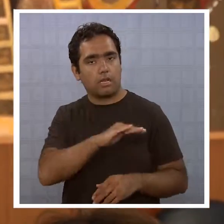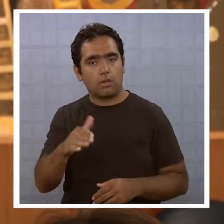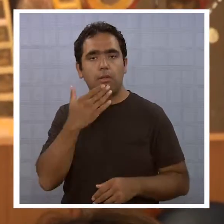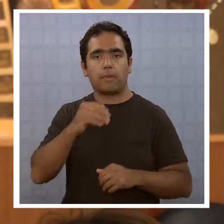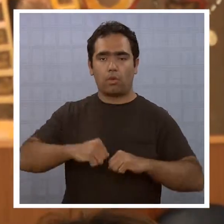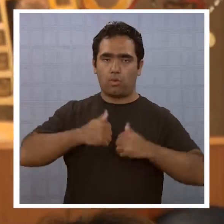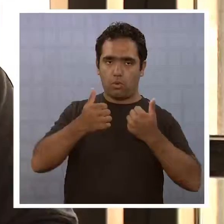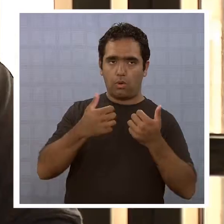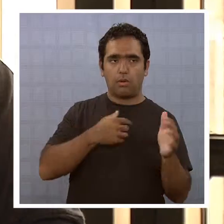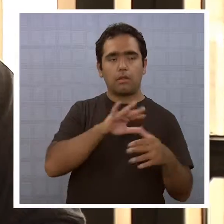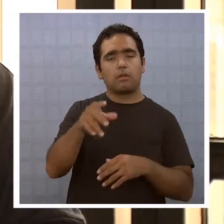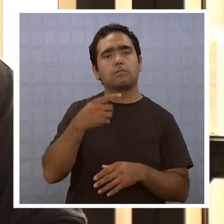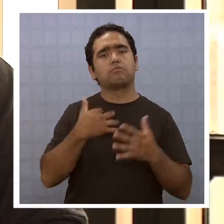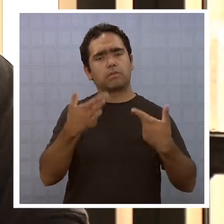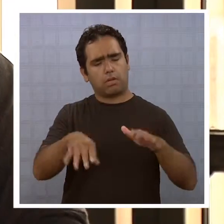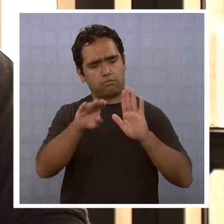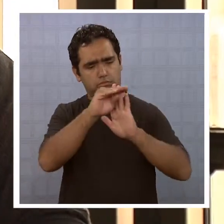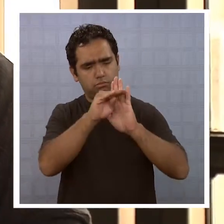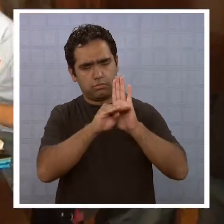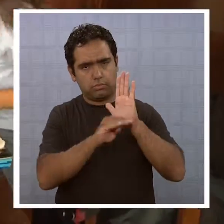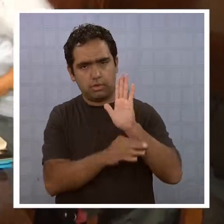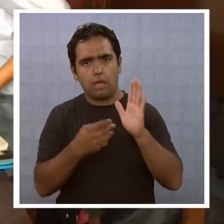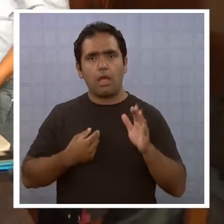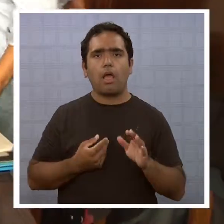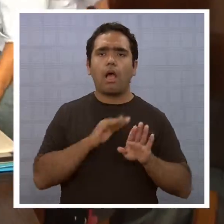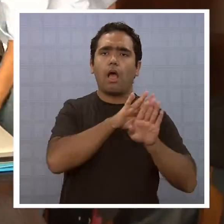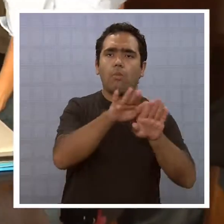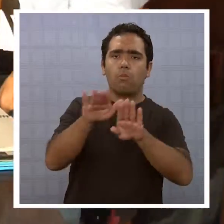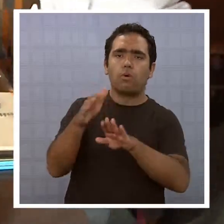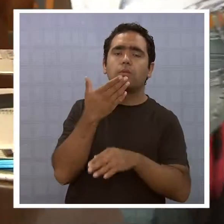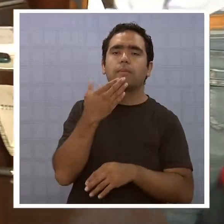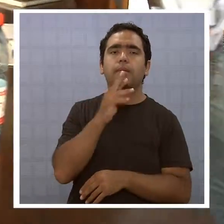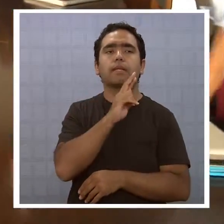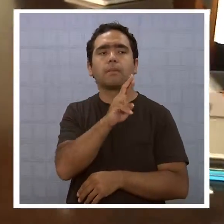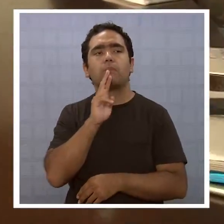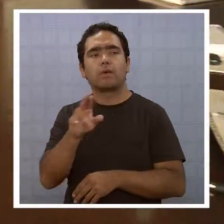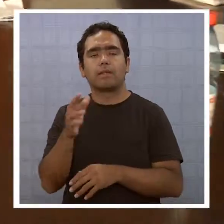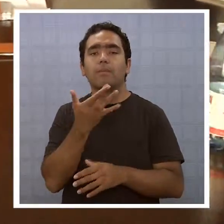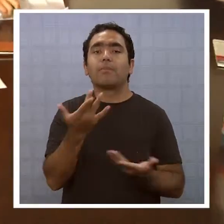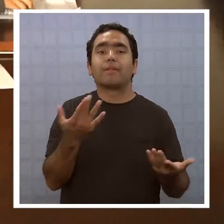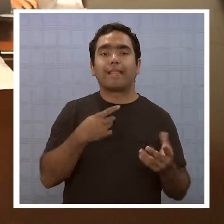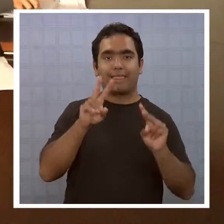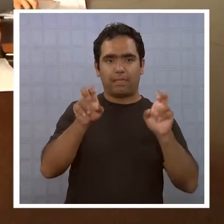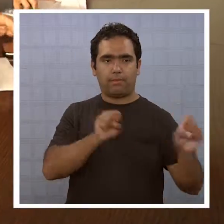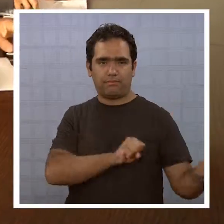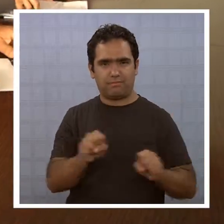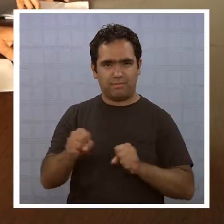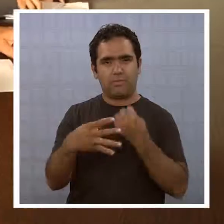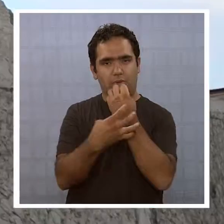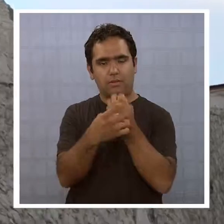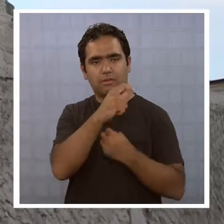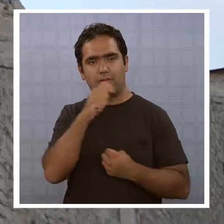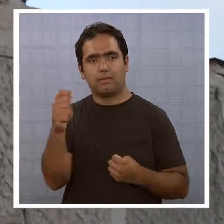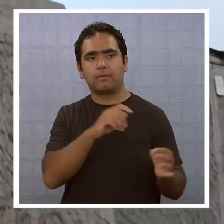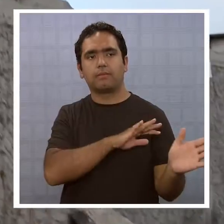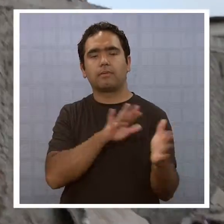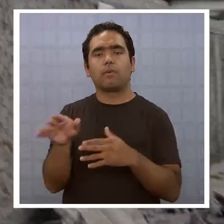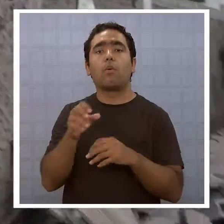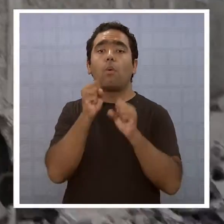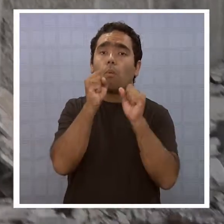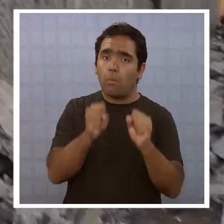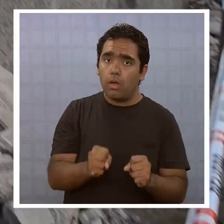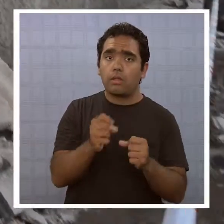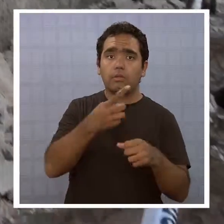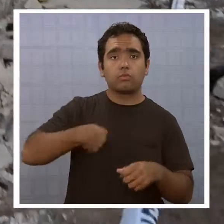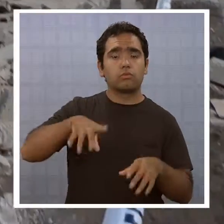la Adolescencia dio a conocer medidas que están en ejecución para dar apoyo y respuestas posteriores a los terremotos que han afectado a la región.